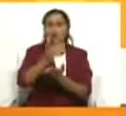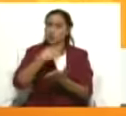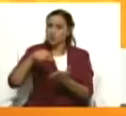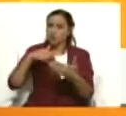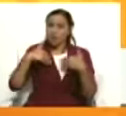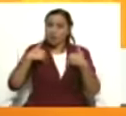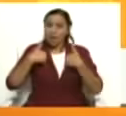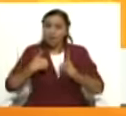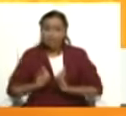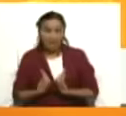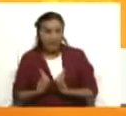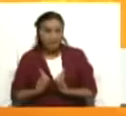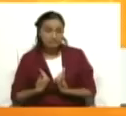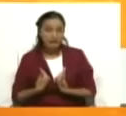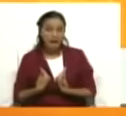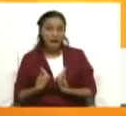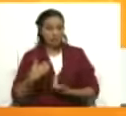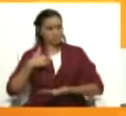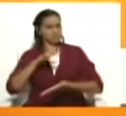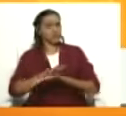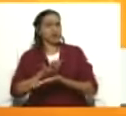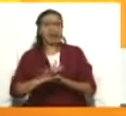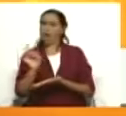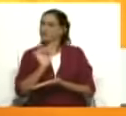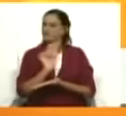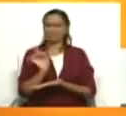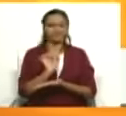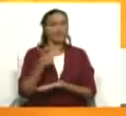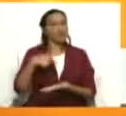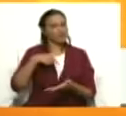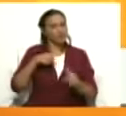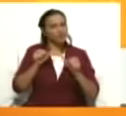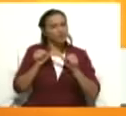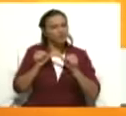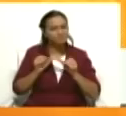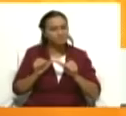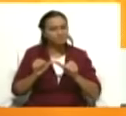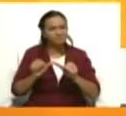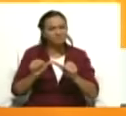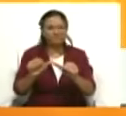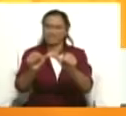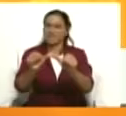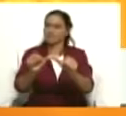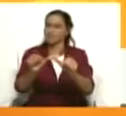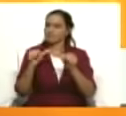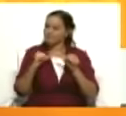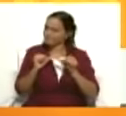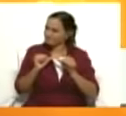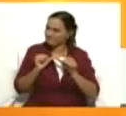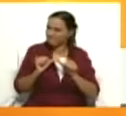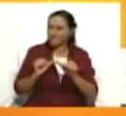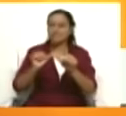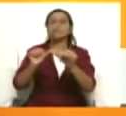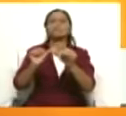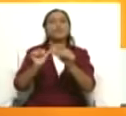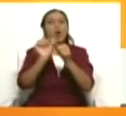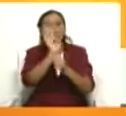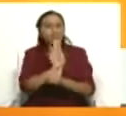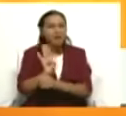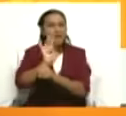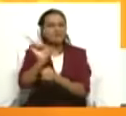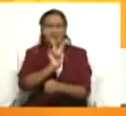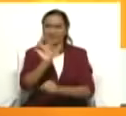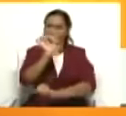en ningún espacio, barrio, en ningún es que espacio vamos a descansar para defender a Venezuela y